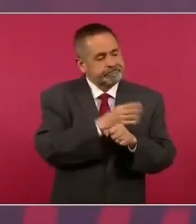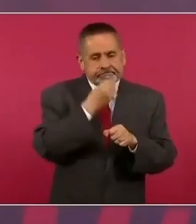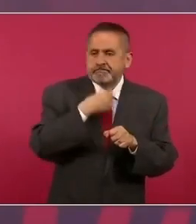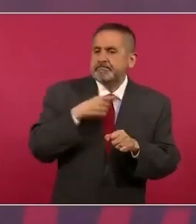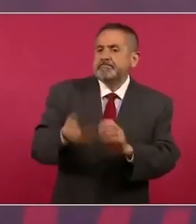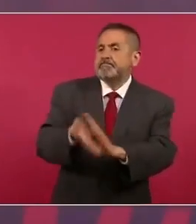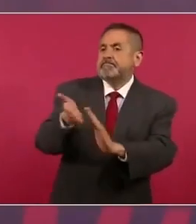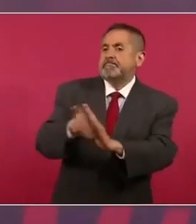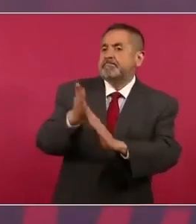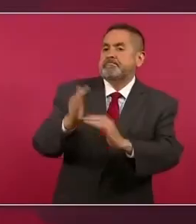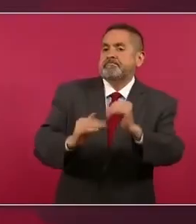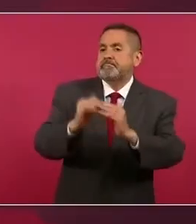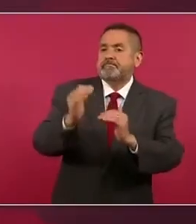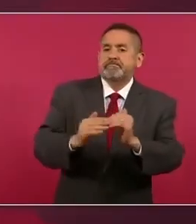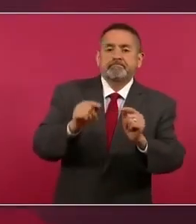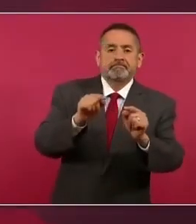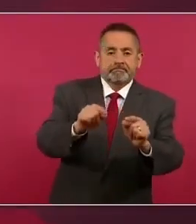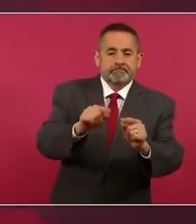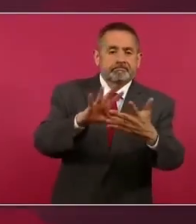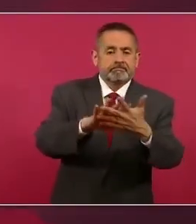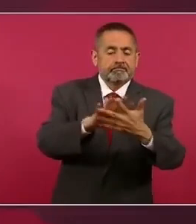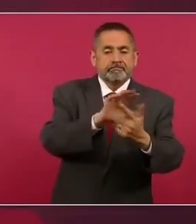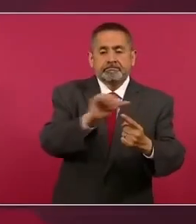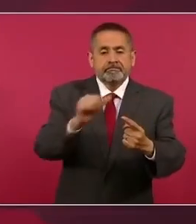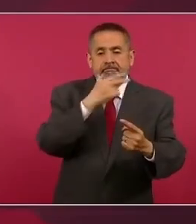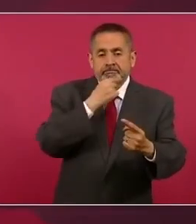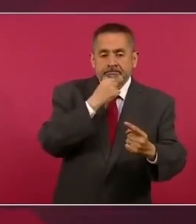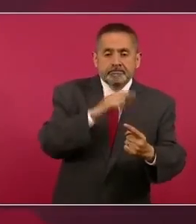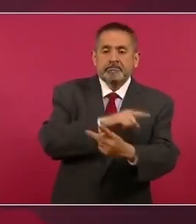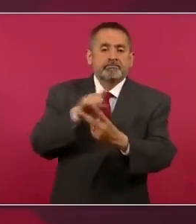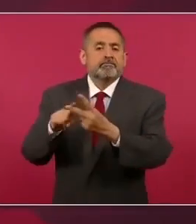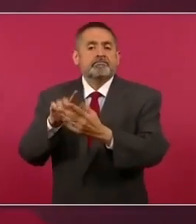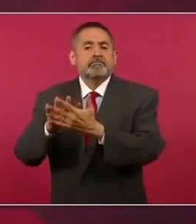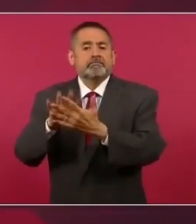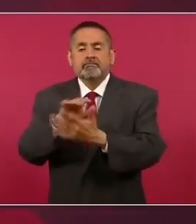uno para hombres y reclusorio femenil